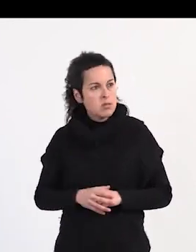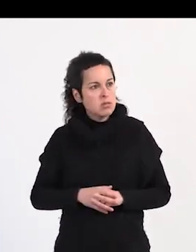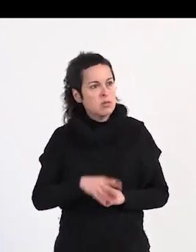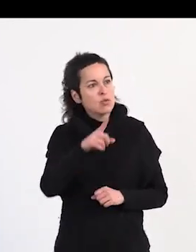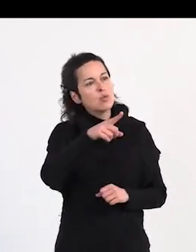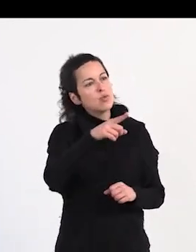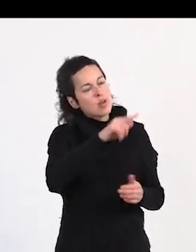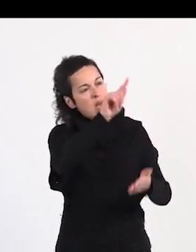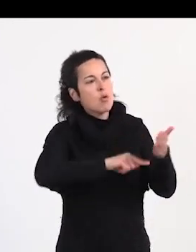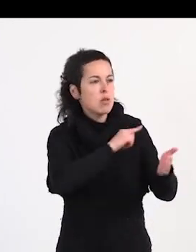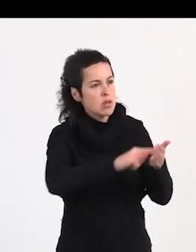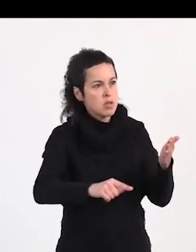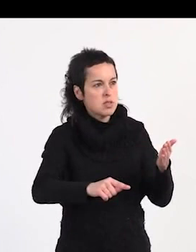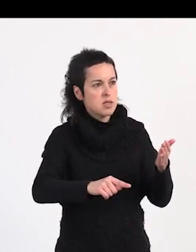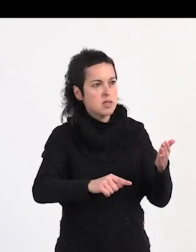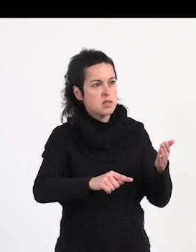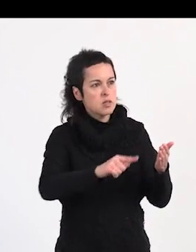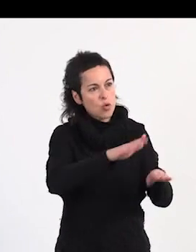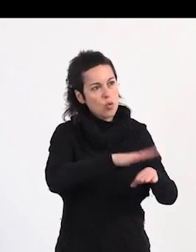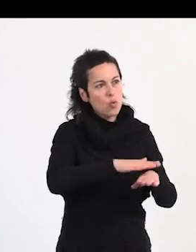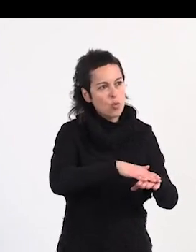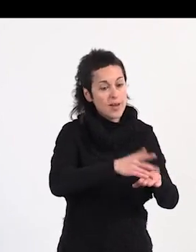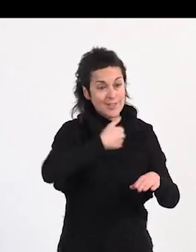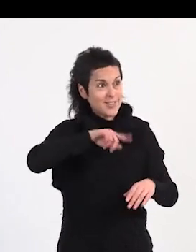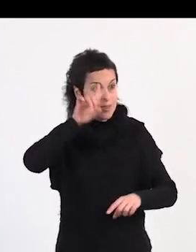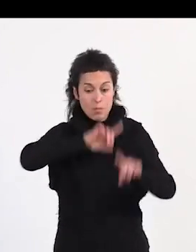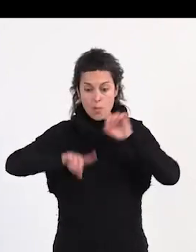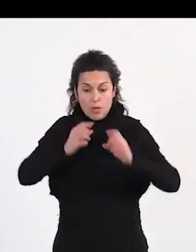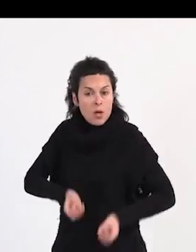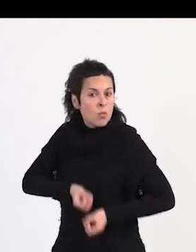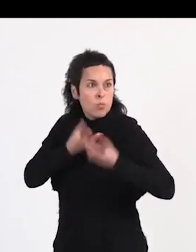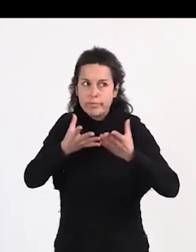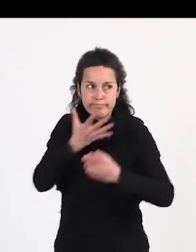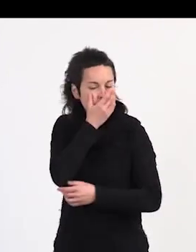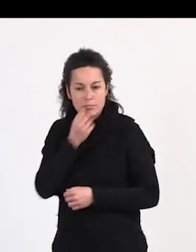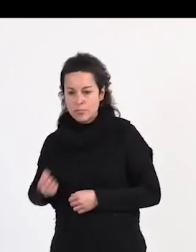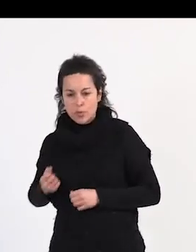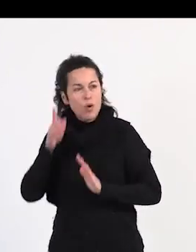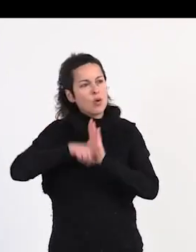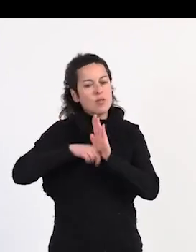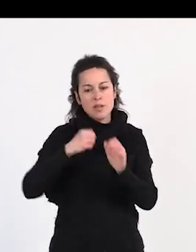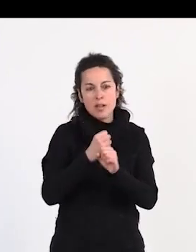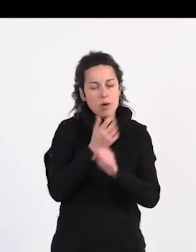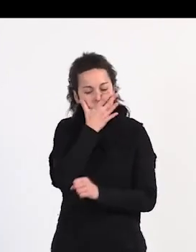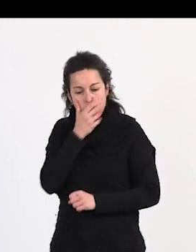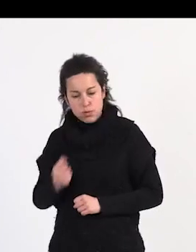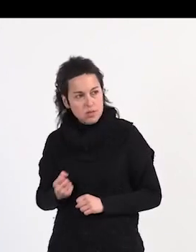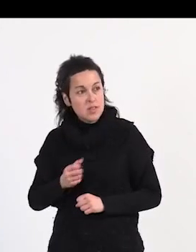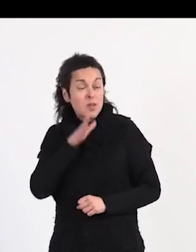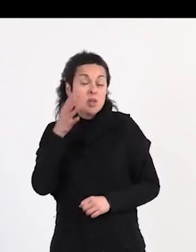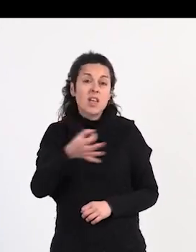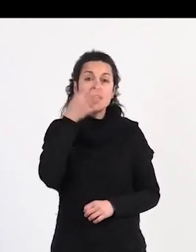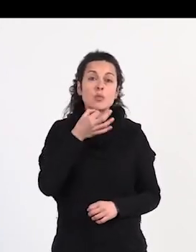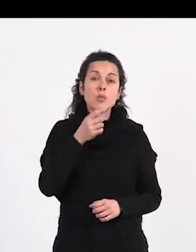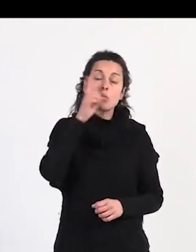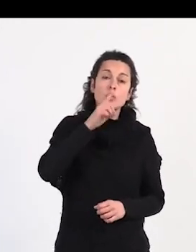Tú, abolicionista, das pie a que no podamos hablar de nuestros problemas y de nuestras reales condiciones de trabajo. Porque el discurso